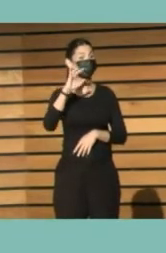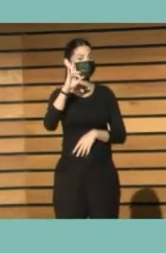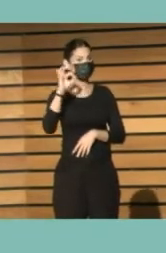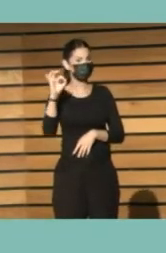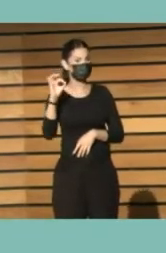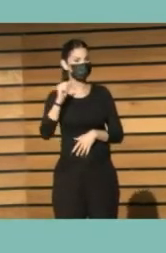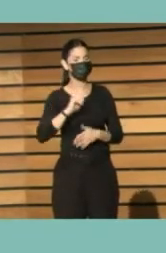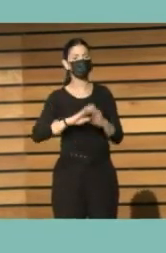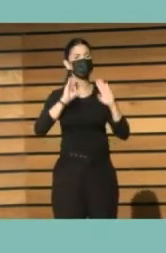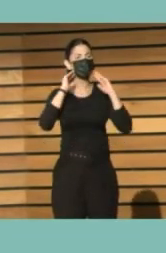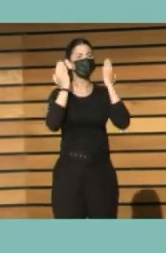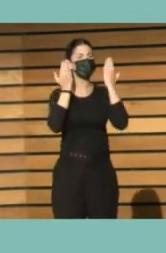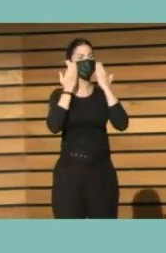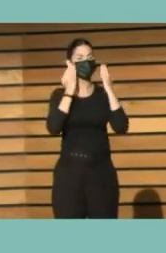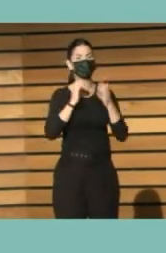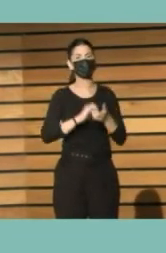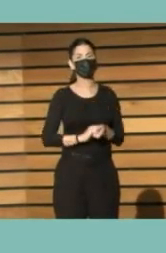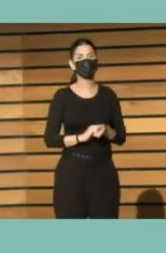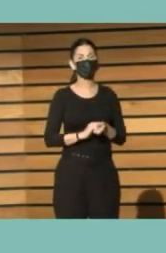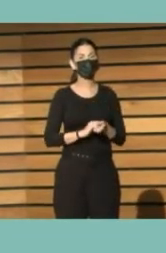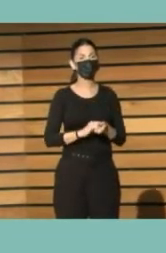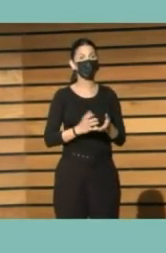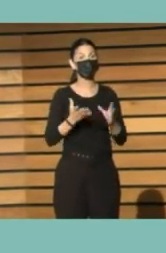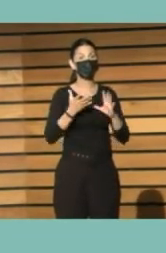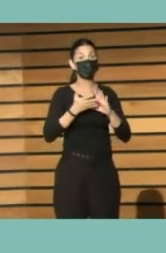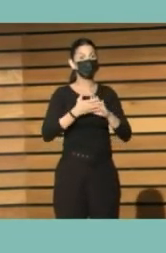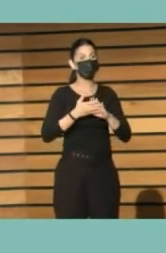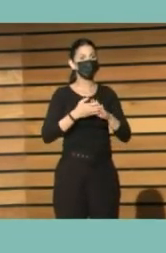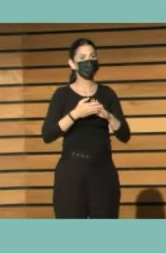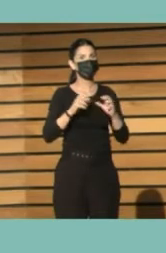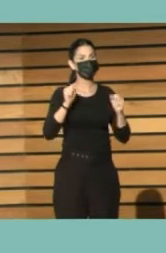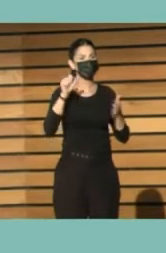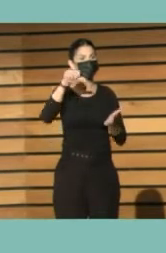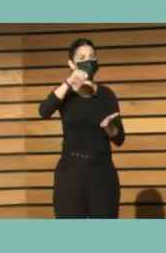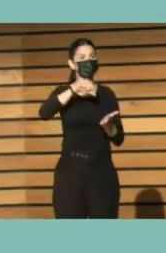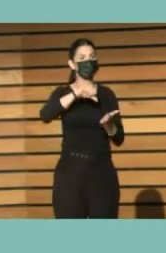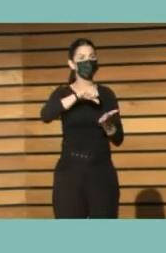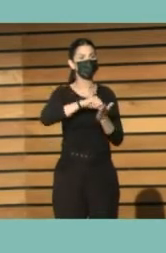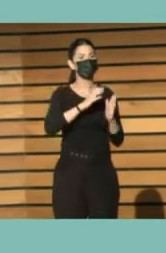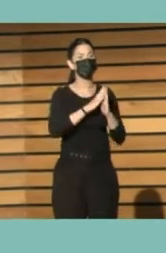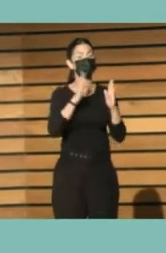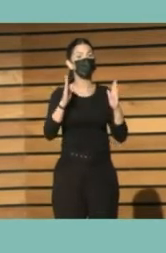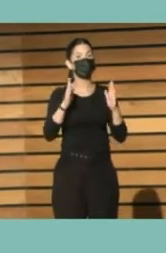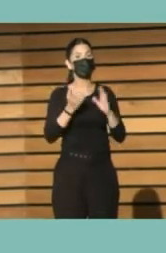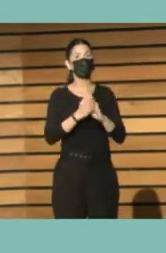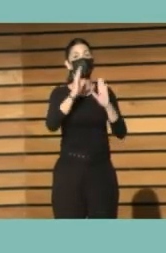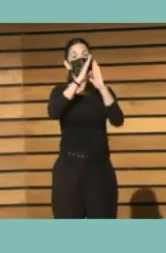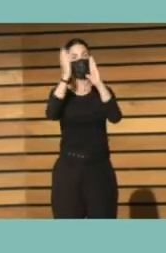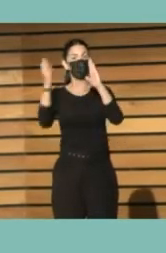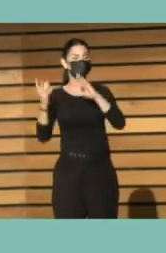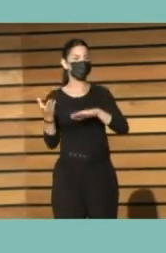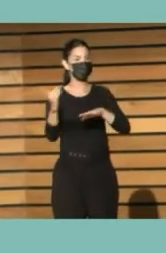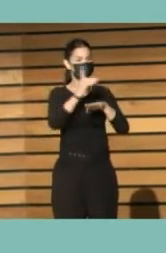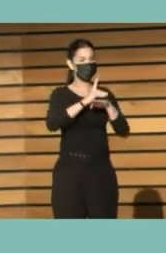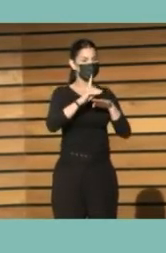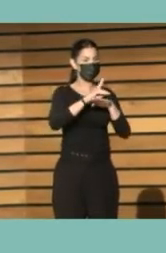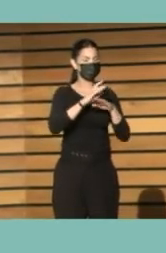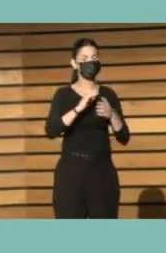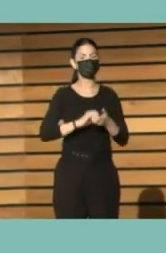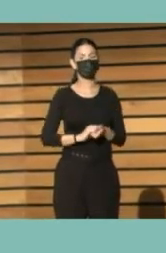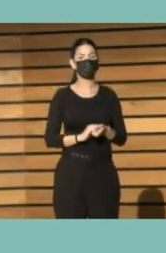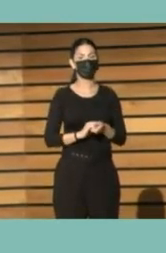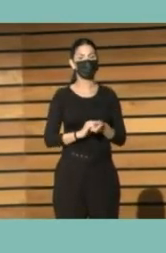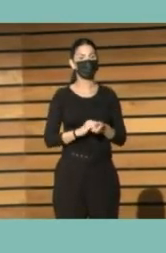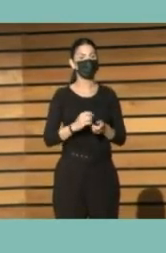congresuales, titulado De Alejandría a la biblioteca virtual. Decía que primero fue el rumor de la escritura. Borges